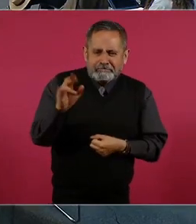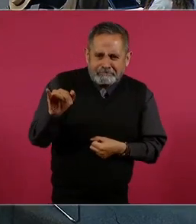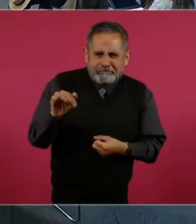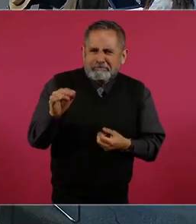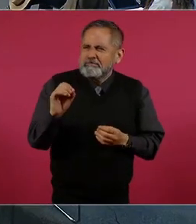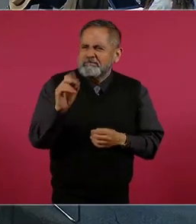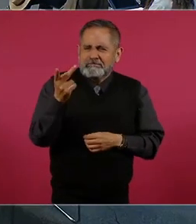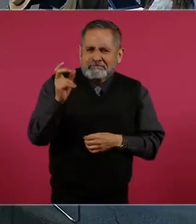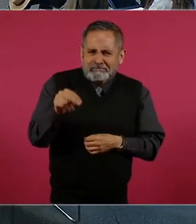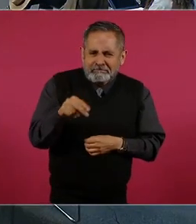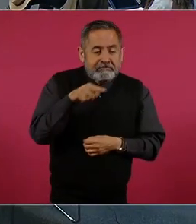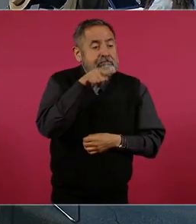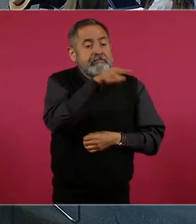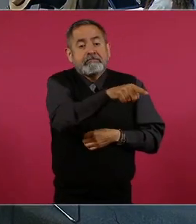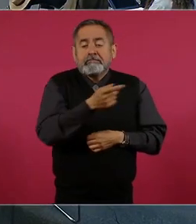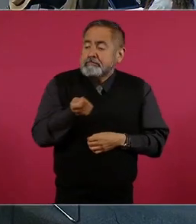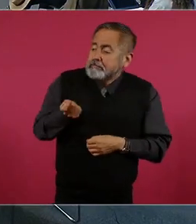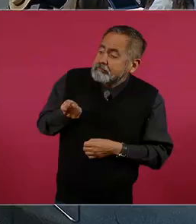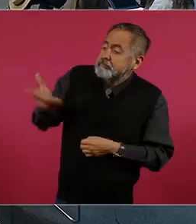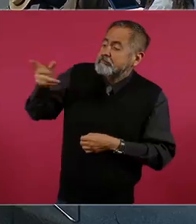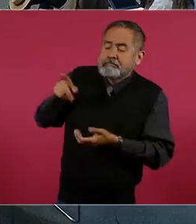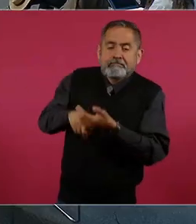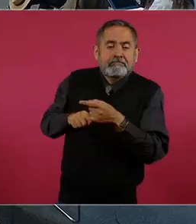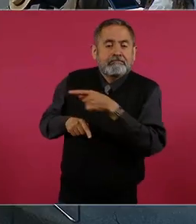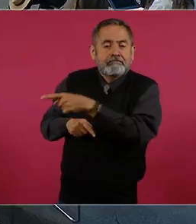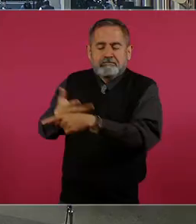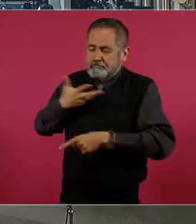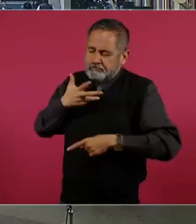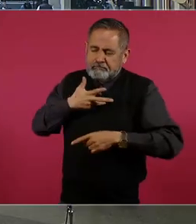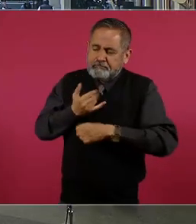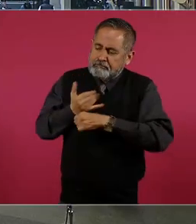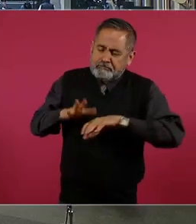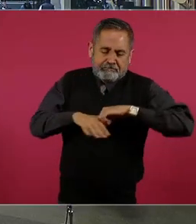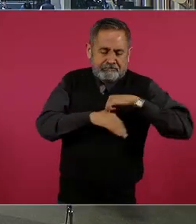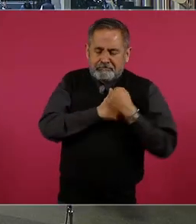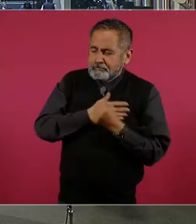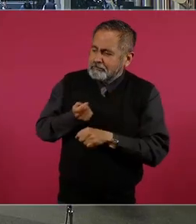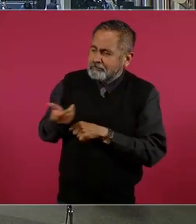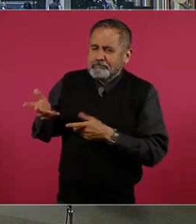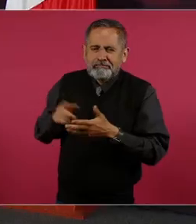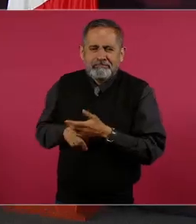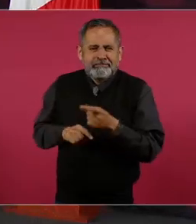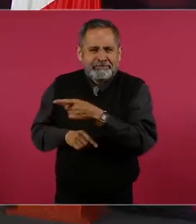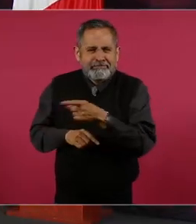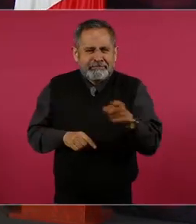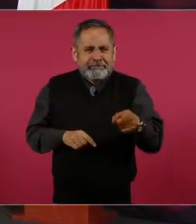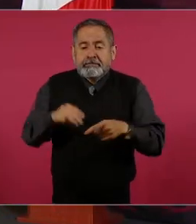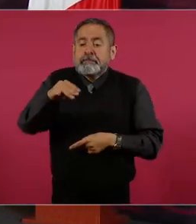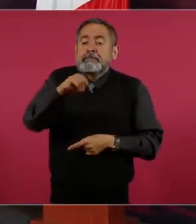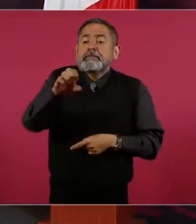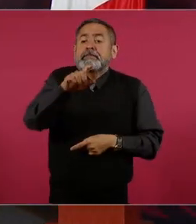y fue que dijo que tenía información de que